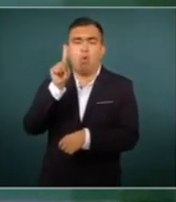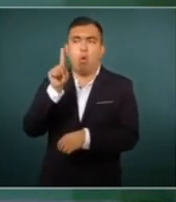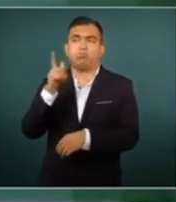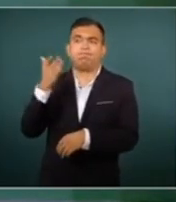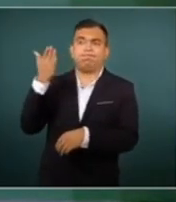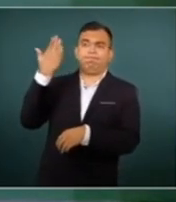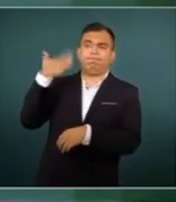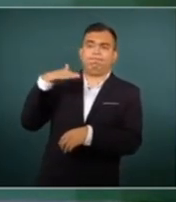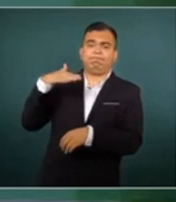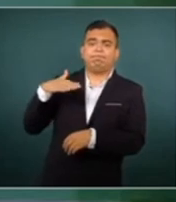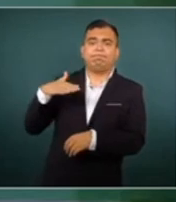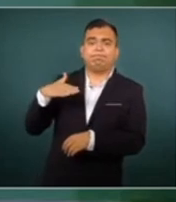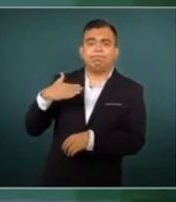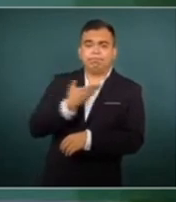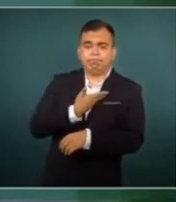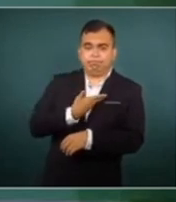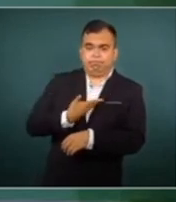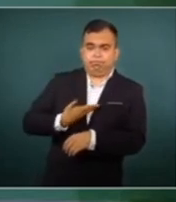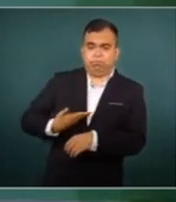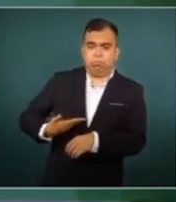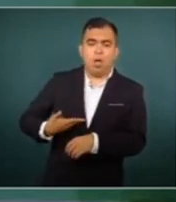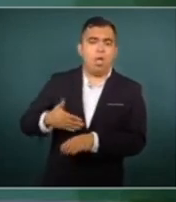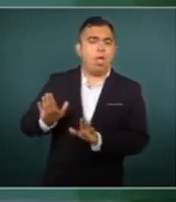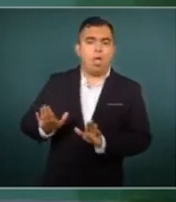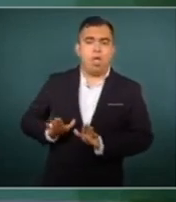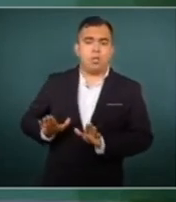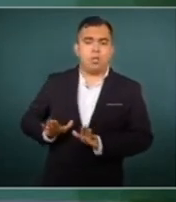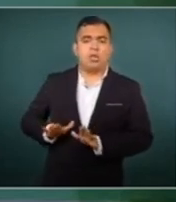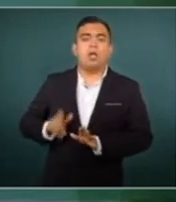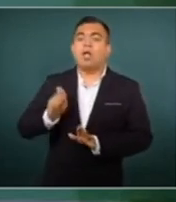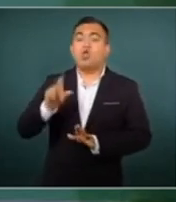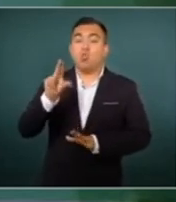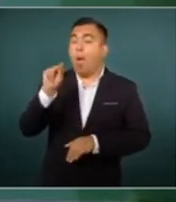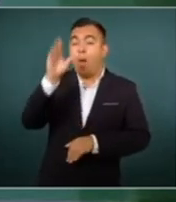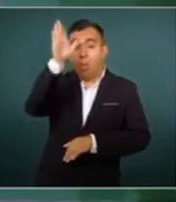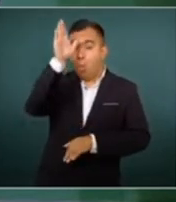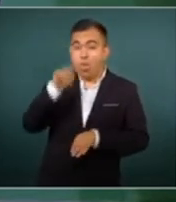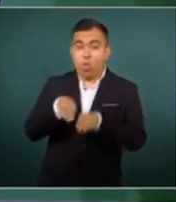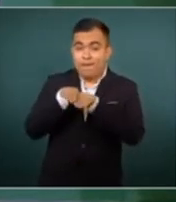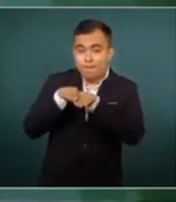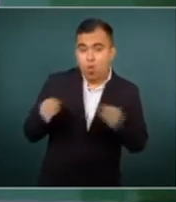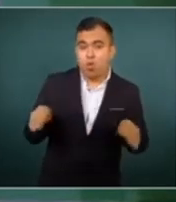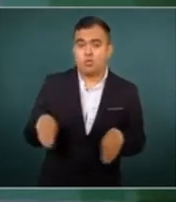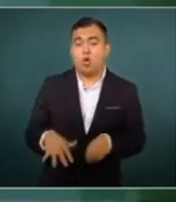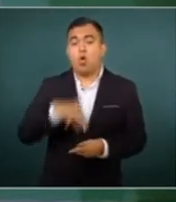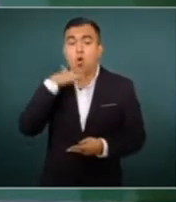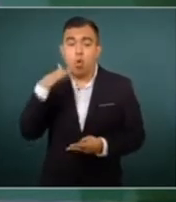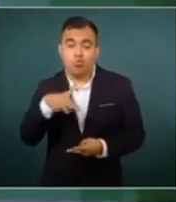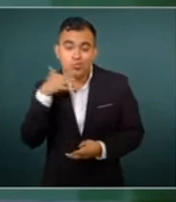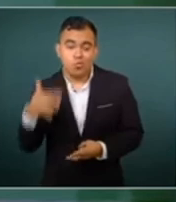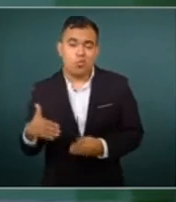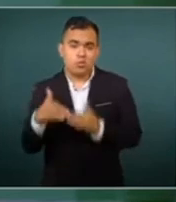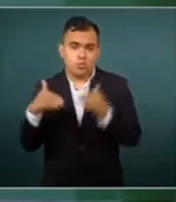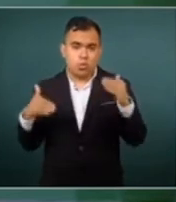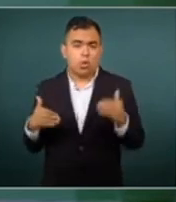caracterizado por la antidemocracia, la corrupción y la desigualdad.